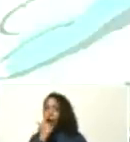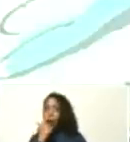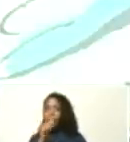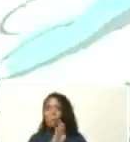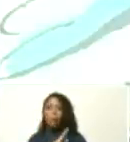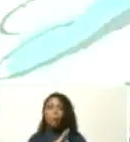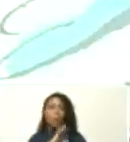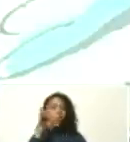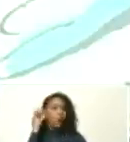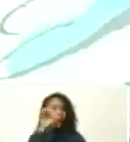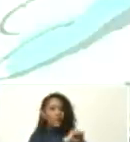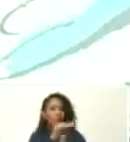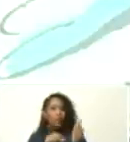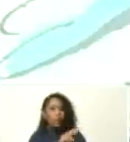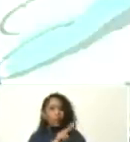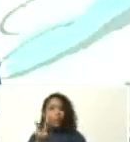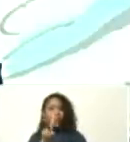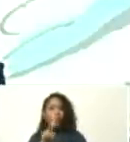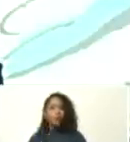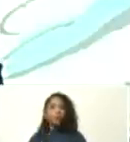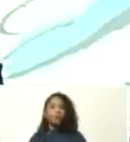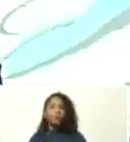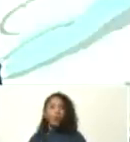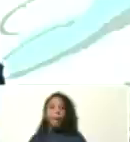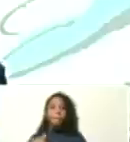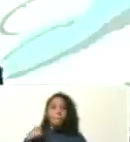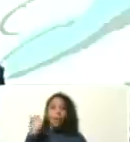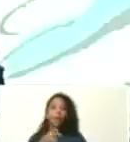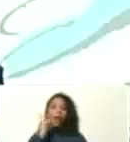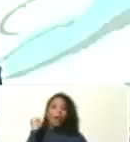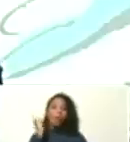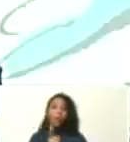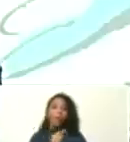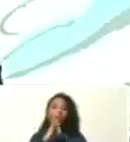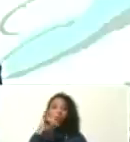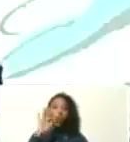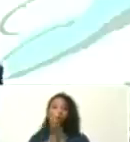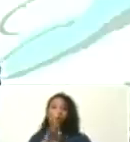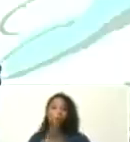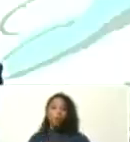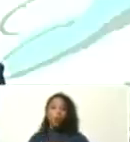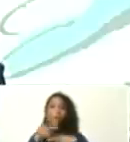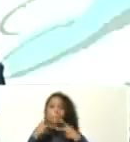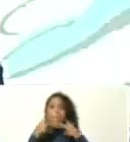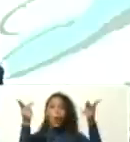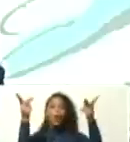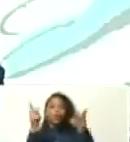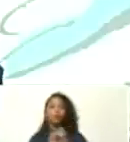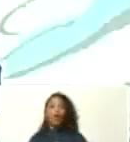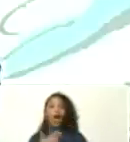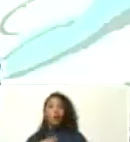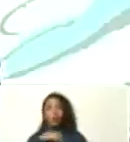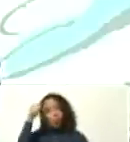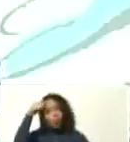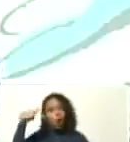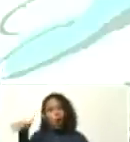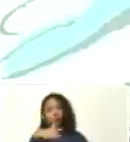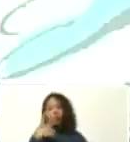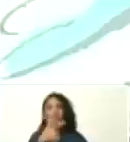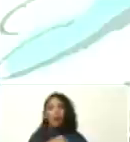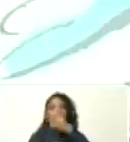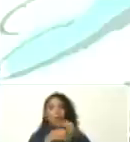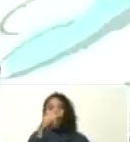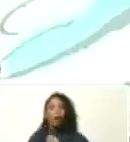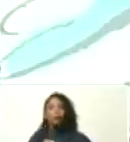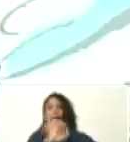vicepresidenta ejecutiva, mañana deben informar abundantemente al público, a nuestro pueblo, para que